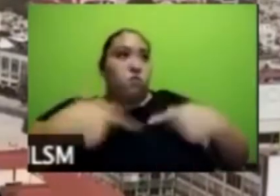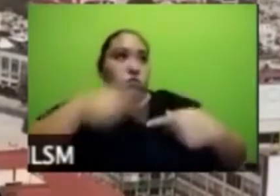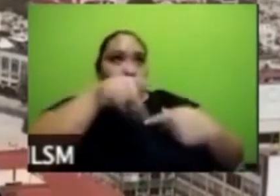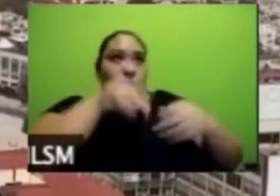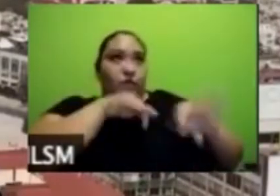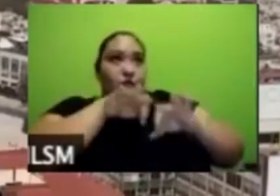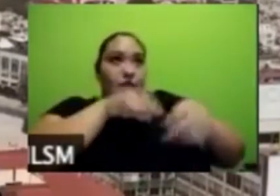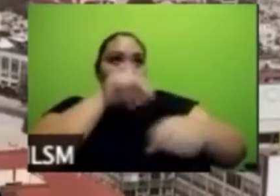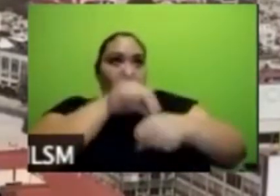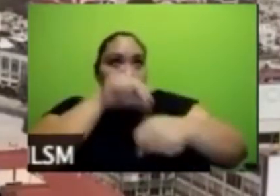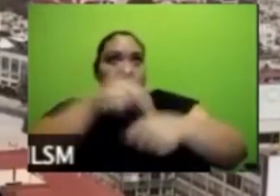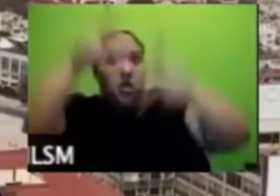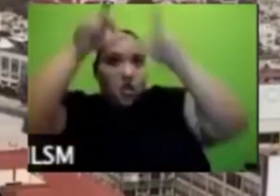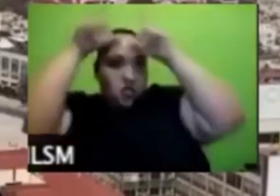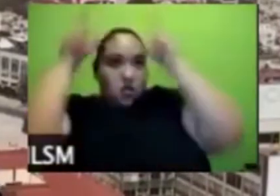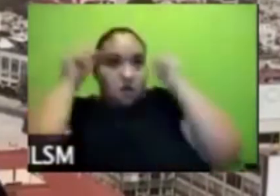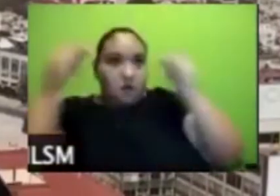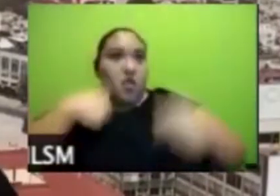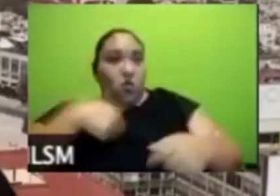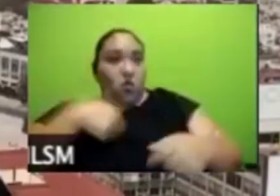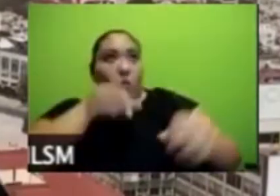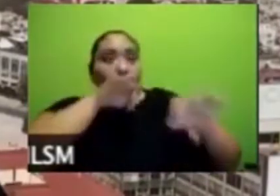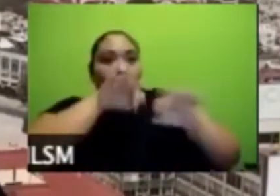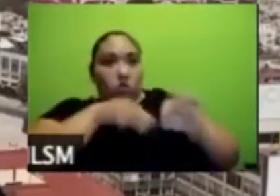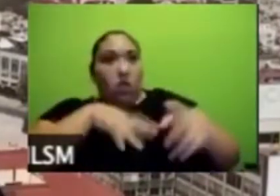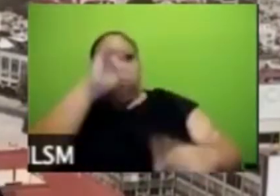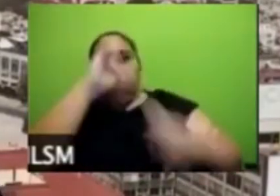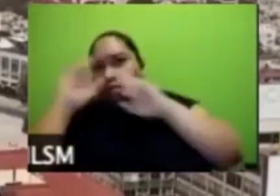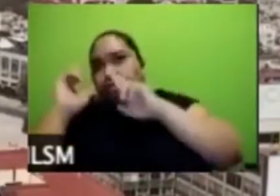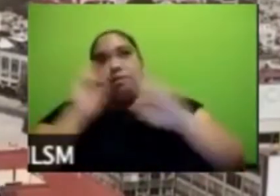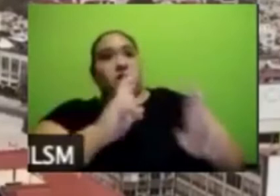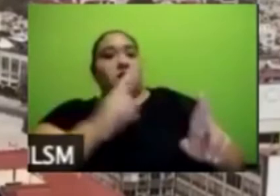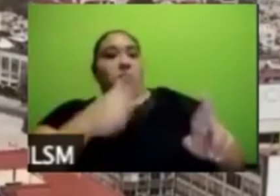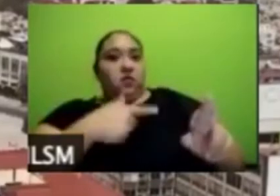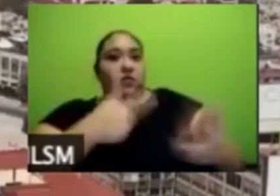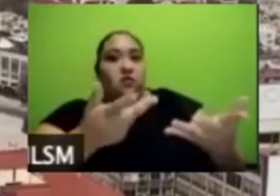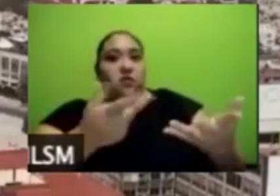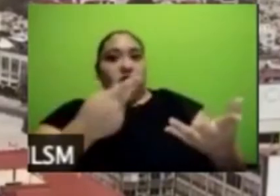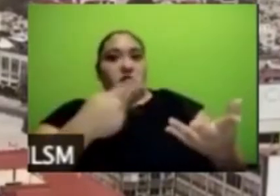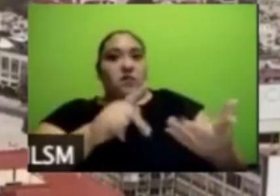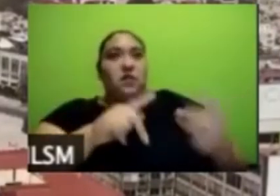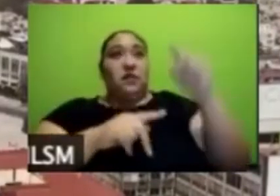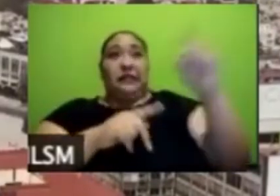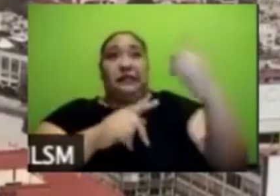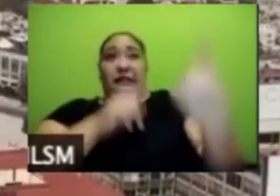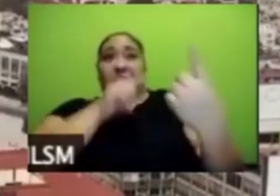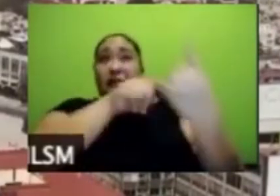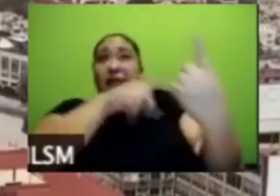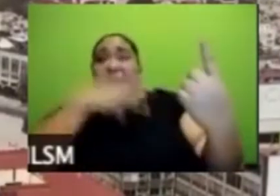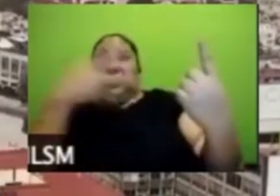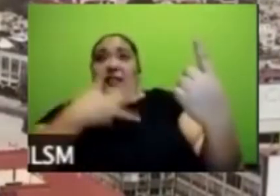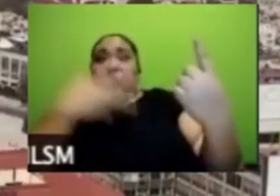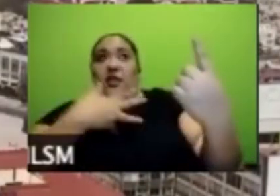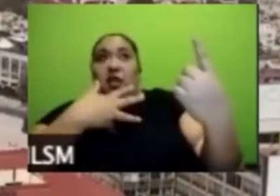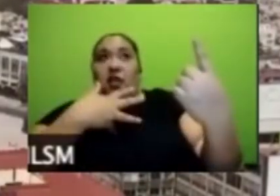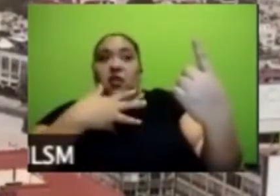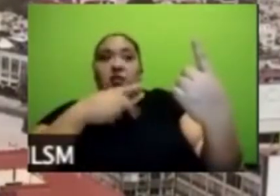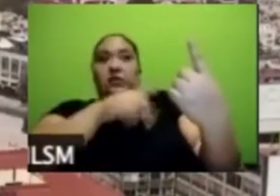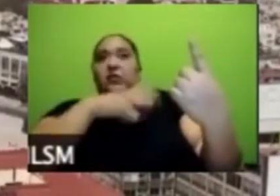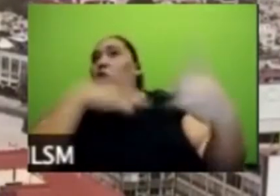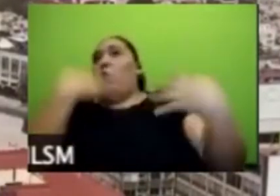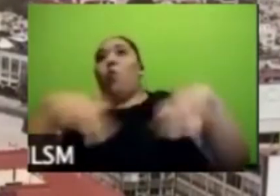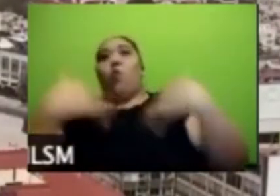infectado está muy cerca de la infección y como yo tengo miedo a infectarme no lo quiero y eso genera una discriminación pero no es una